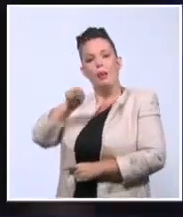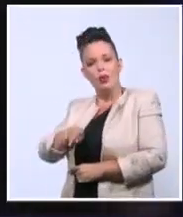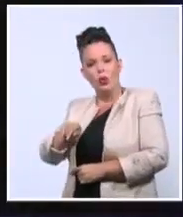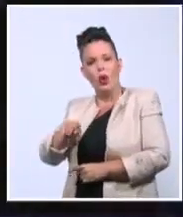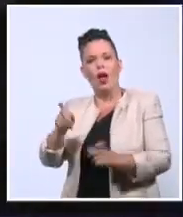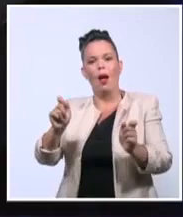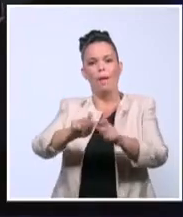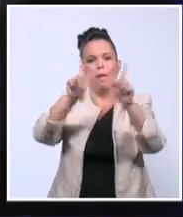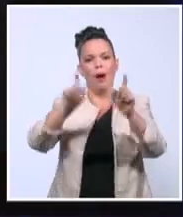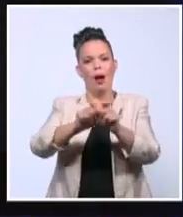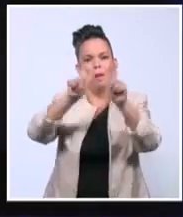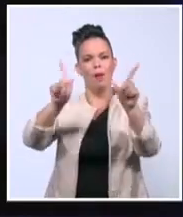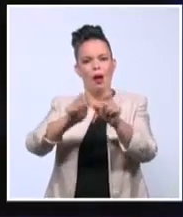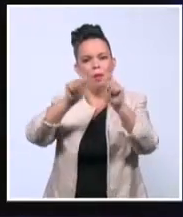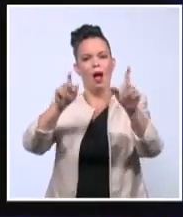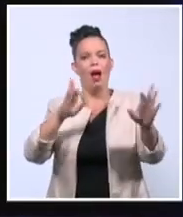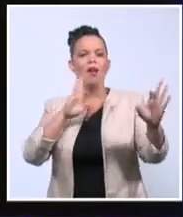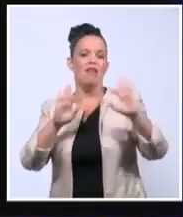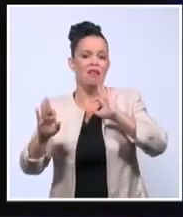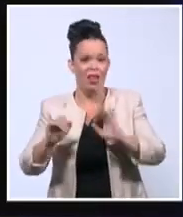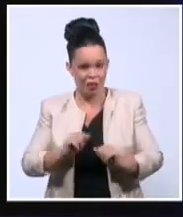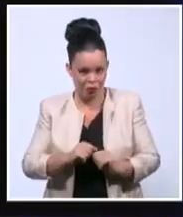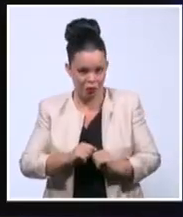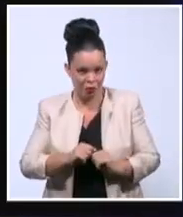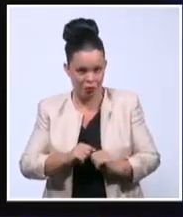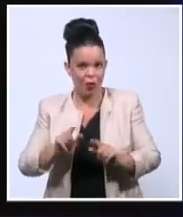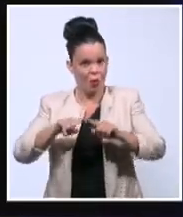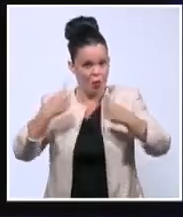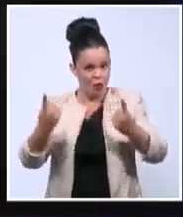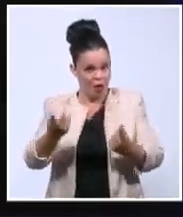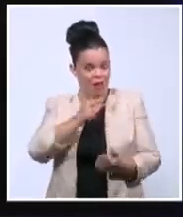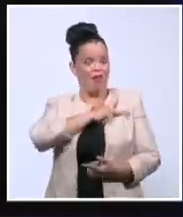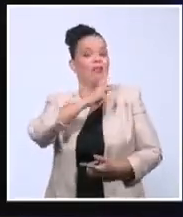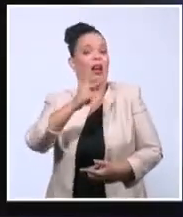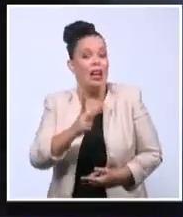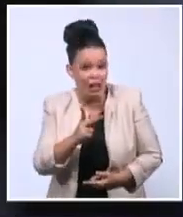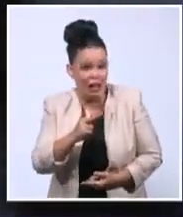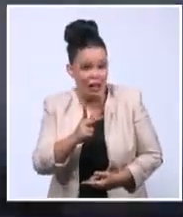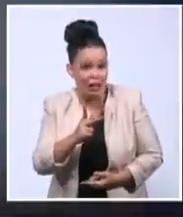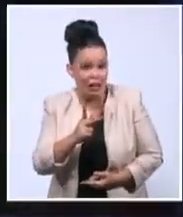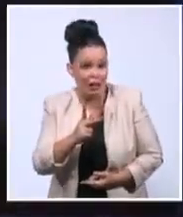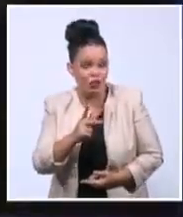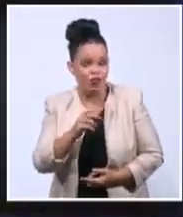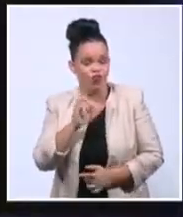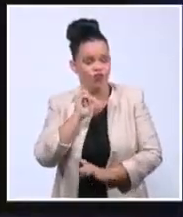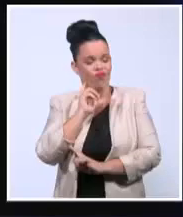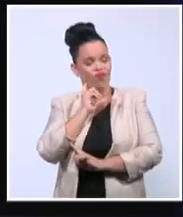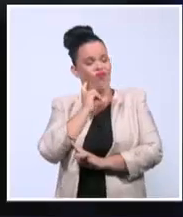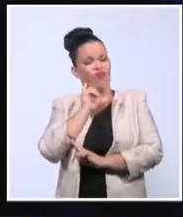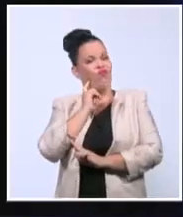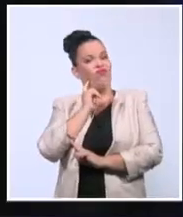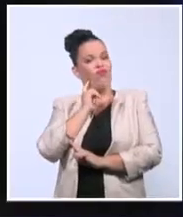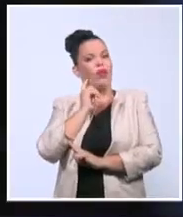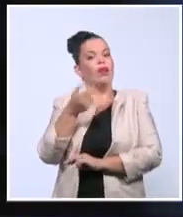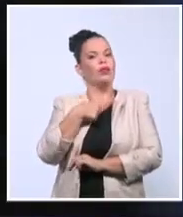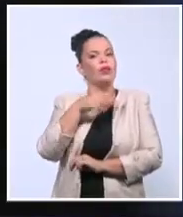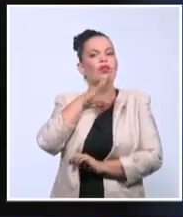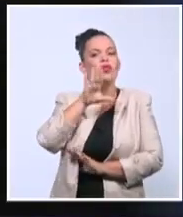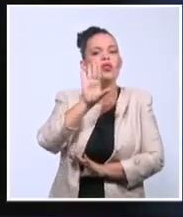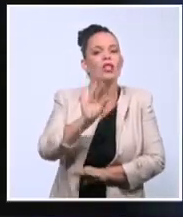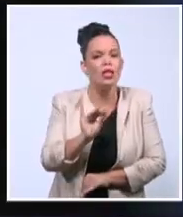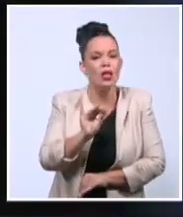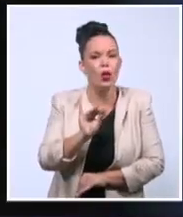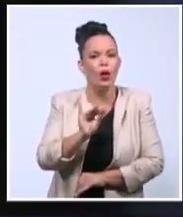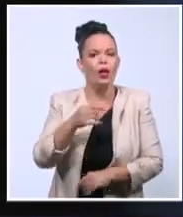crea pero será por valiente y lo digo porque mostrar esto digo lo de la desfachatez para que no se piense que mostrar